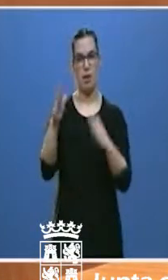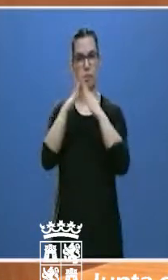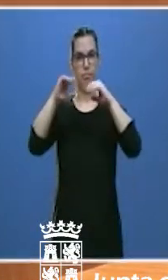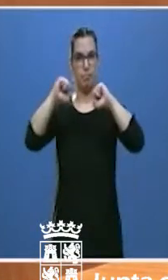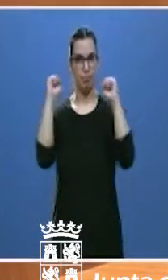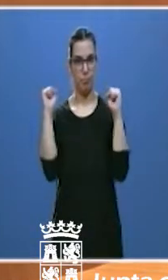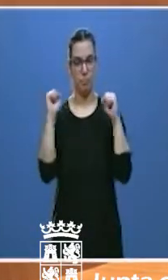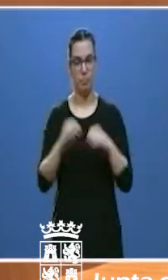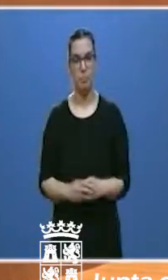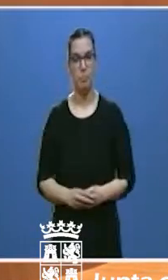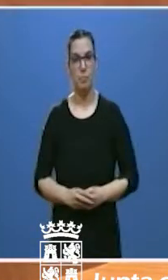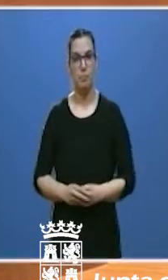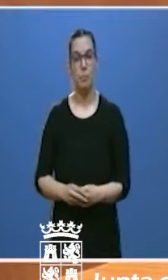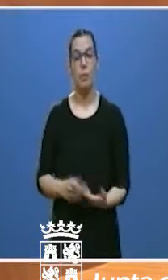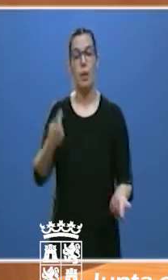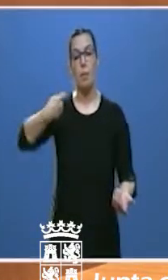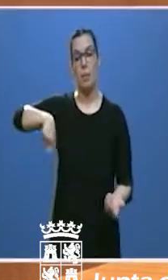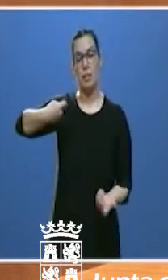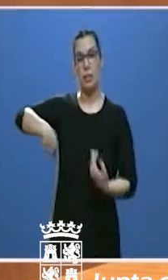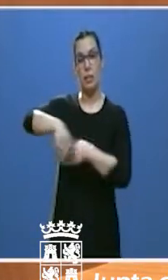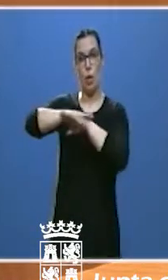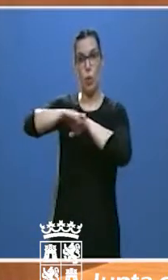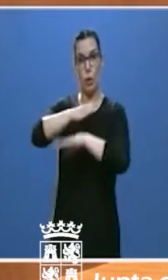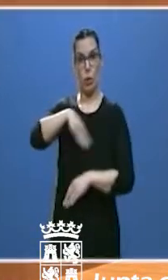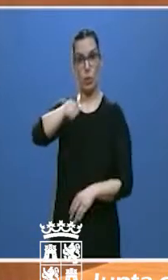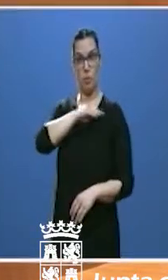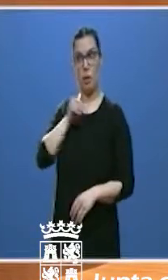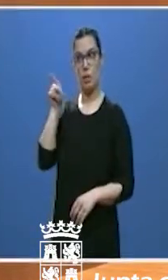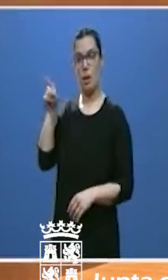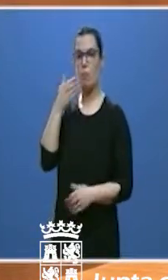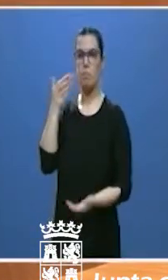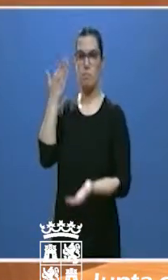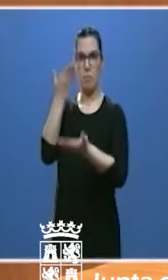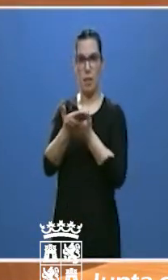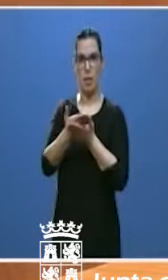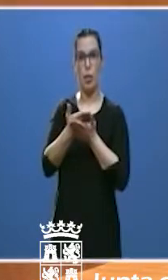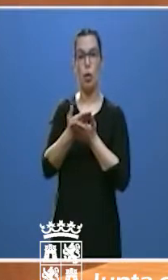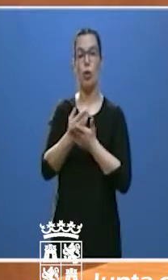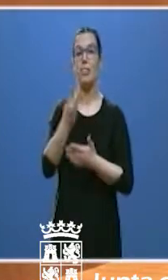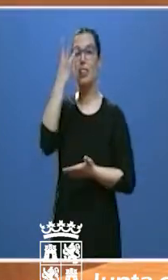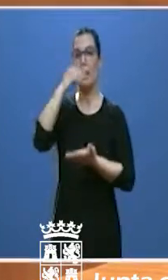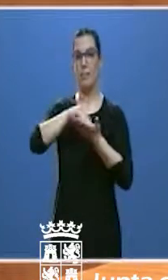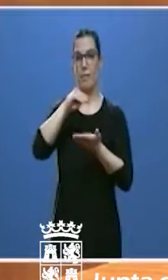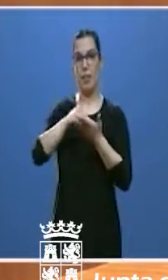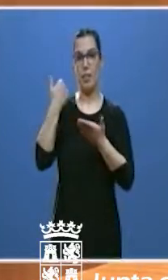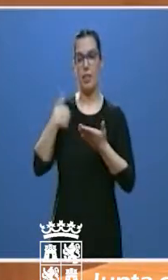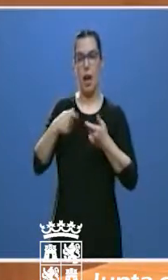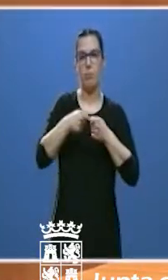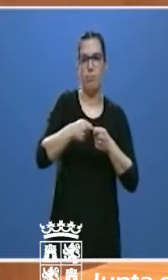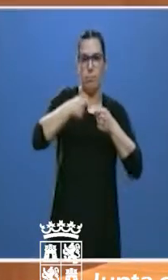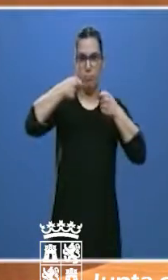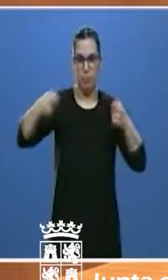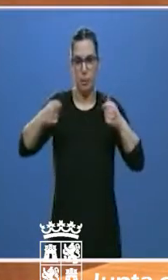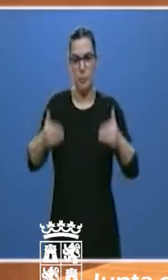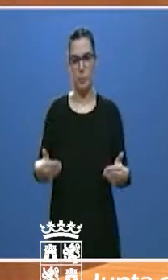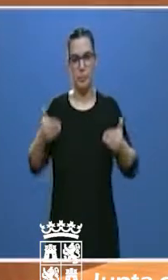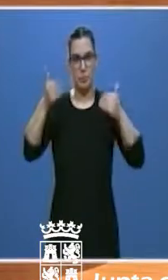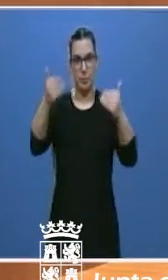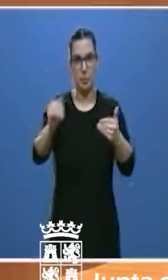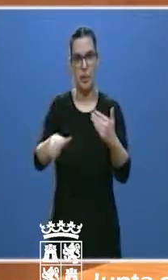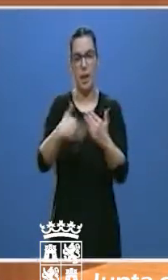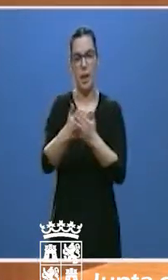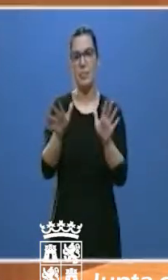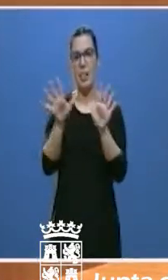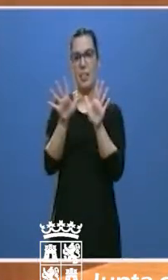El presidente del Gobierno de España ha pedido prorrogar por tercera vez el estado de alarma hasta el 10 de mayo.